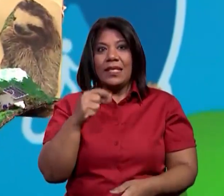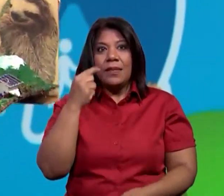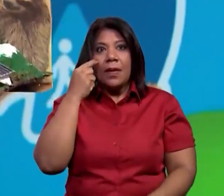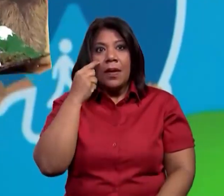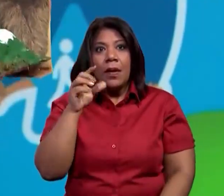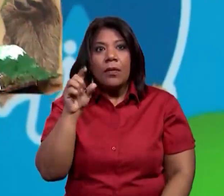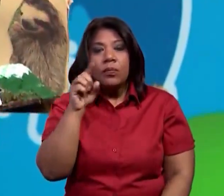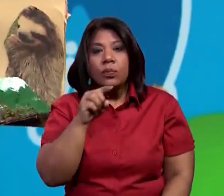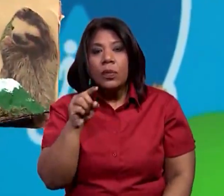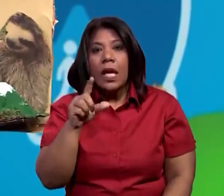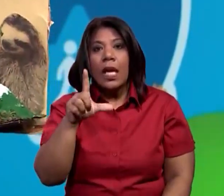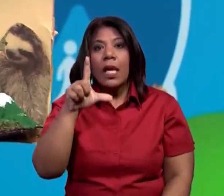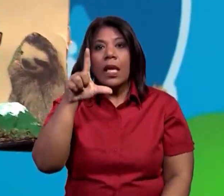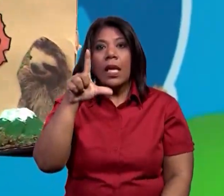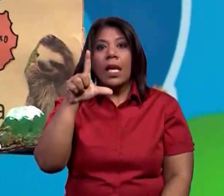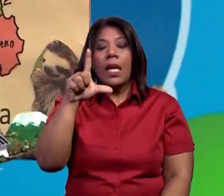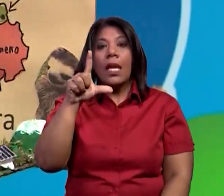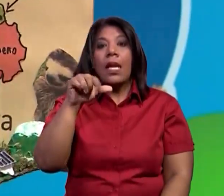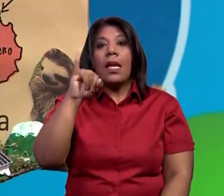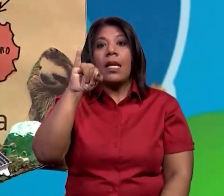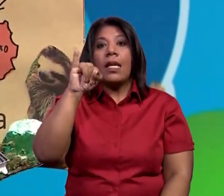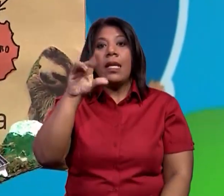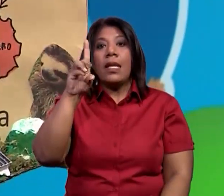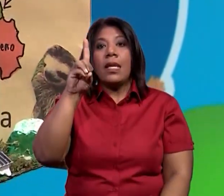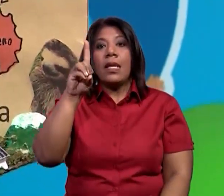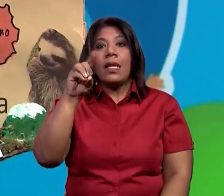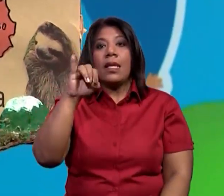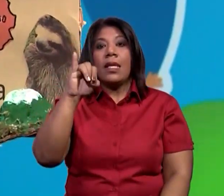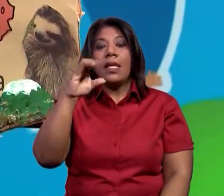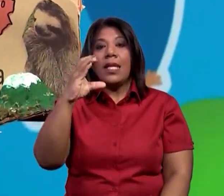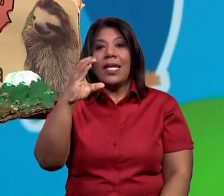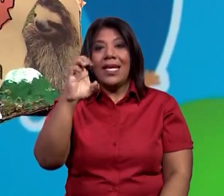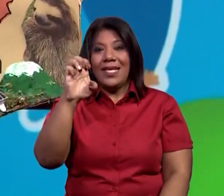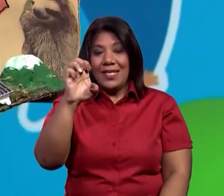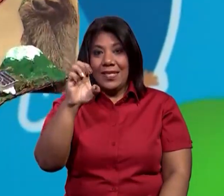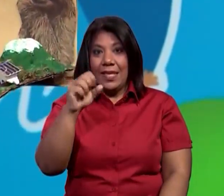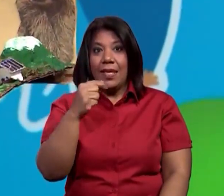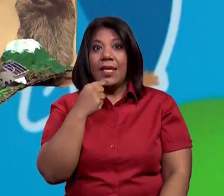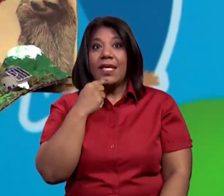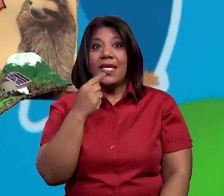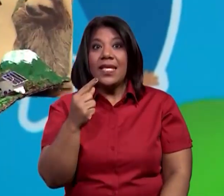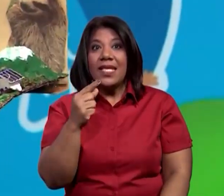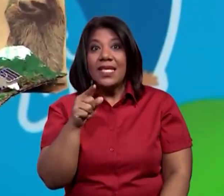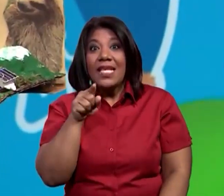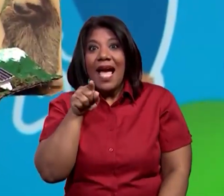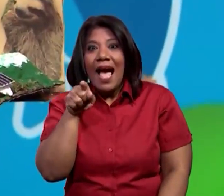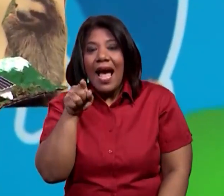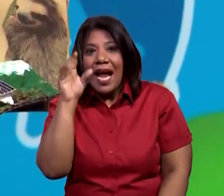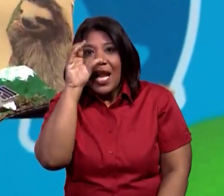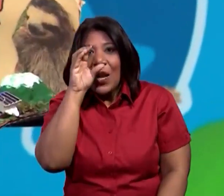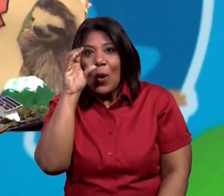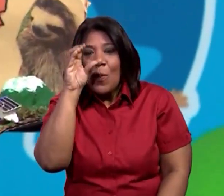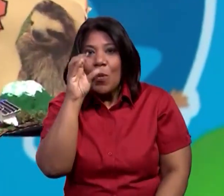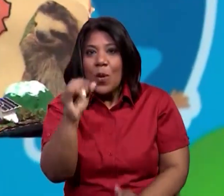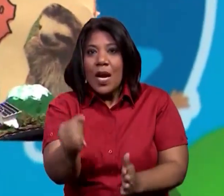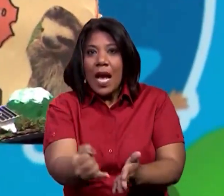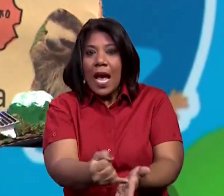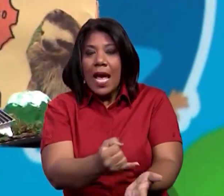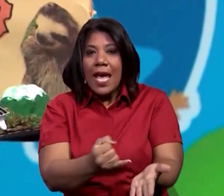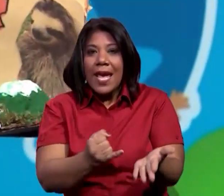Vemos aquí, Lídice señala, ¿dónde está Lídice?